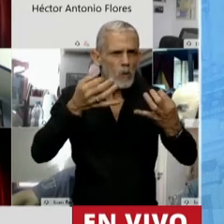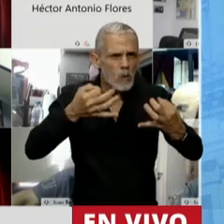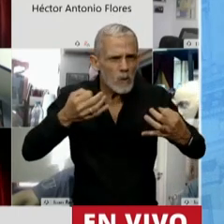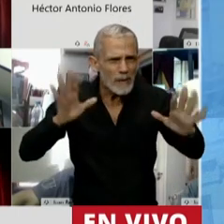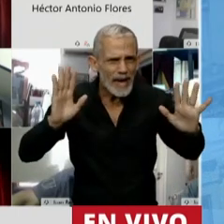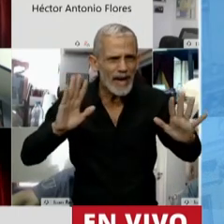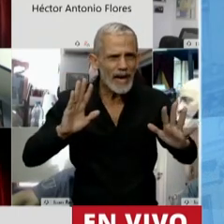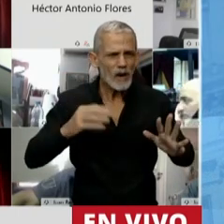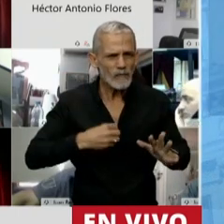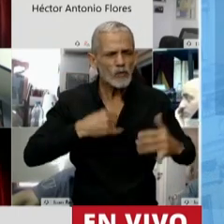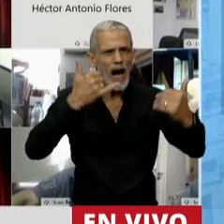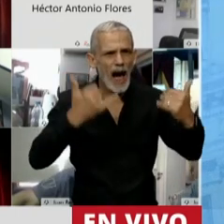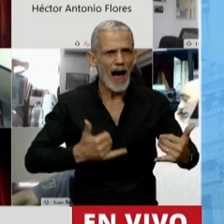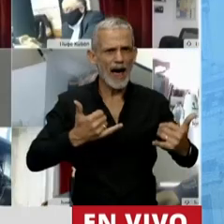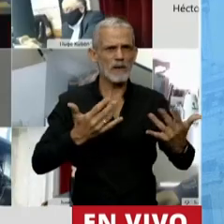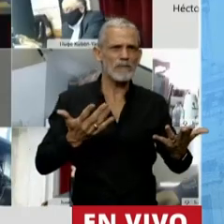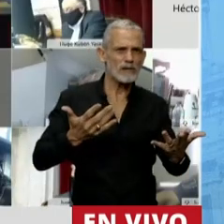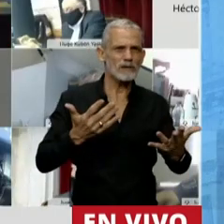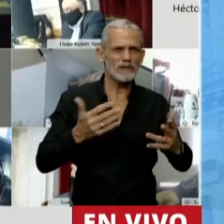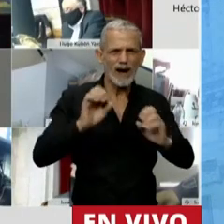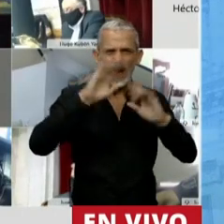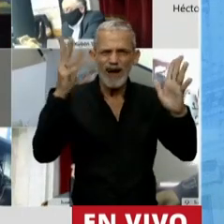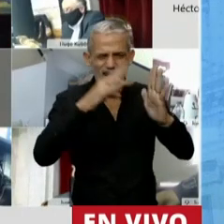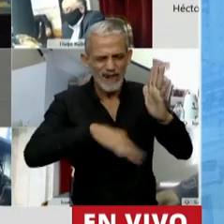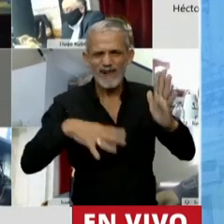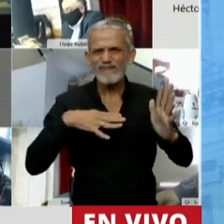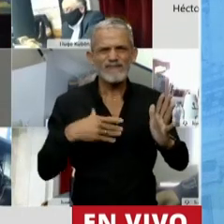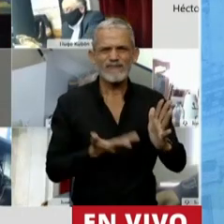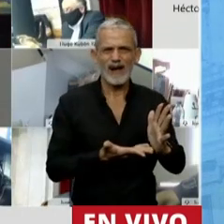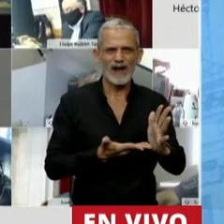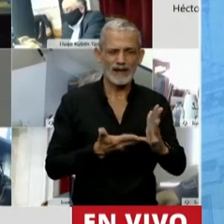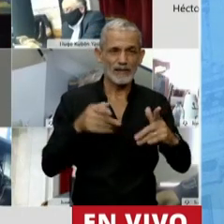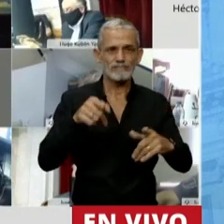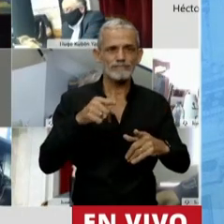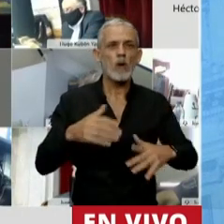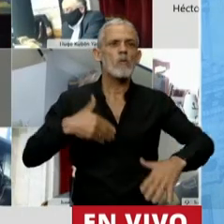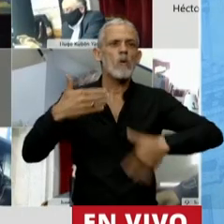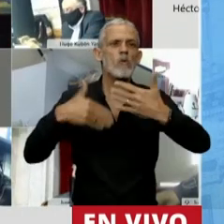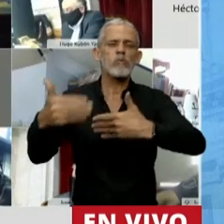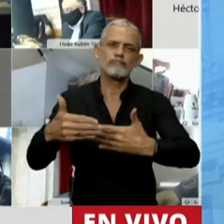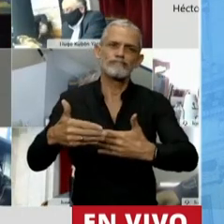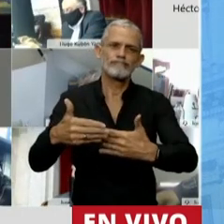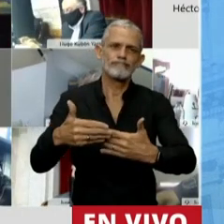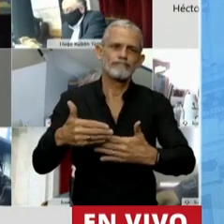y atenta contra la progresividad